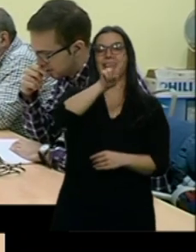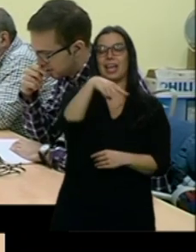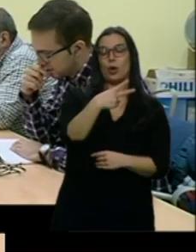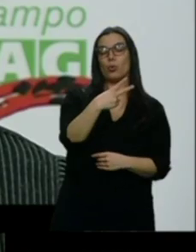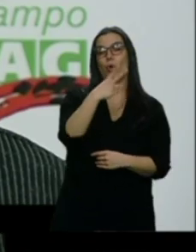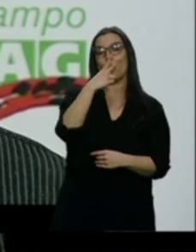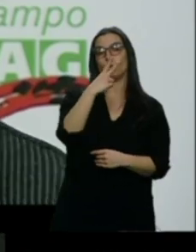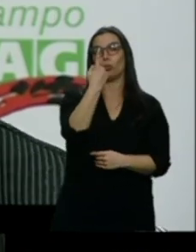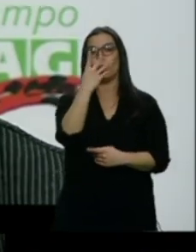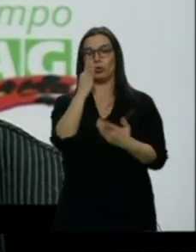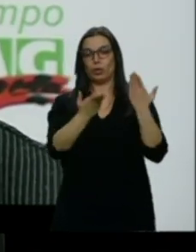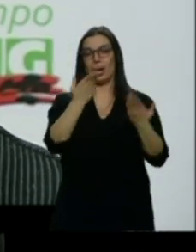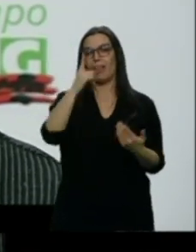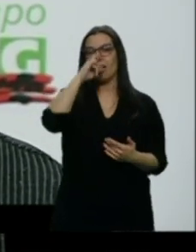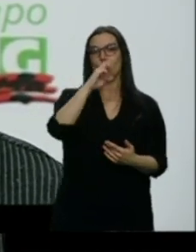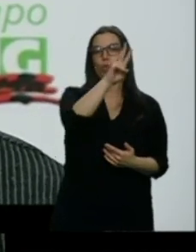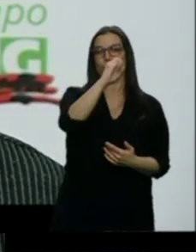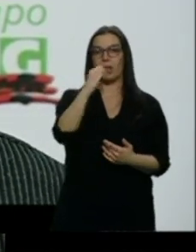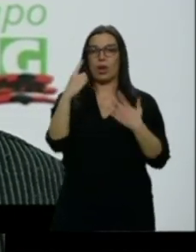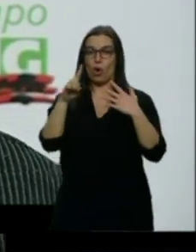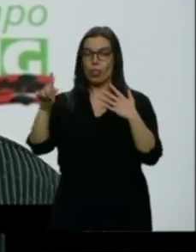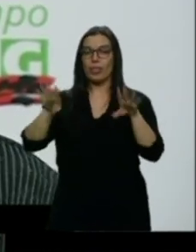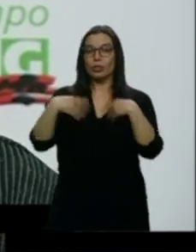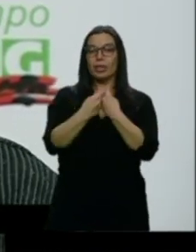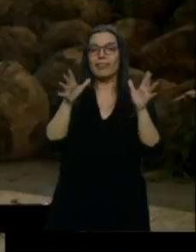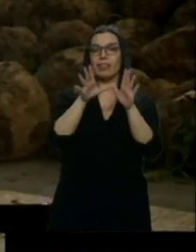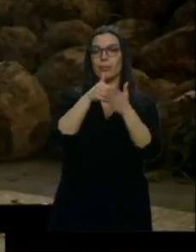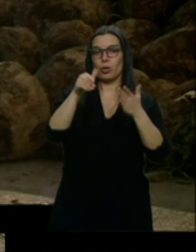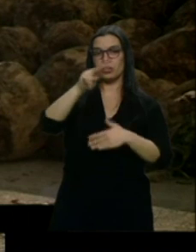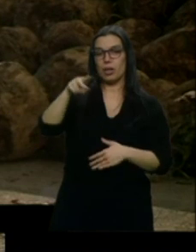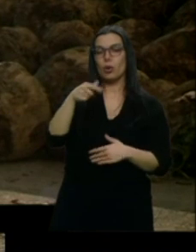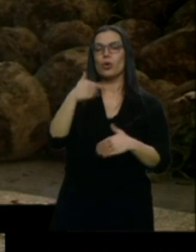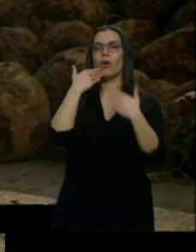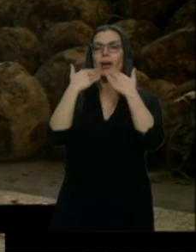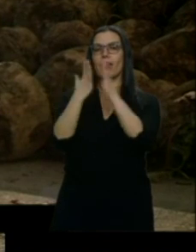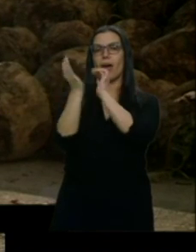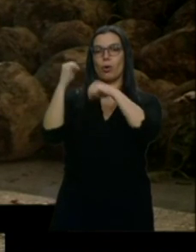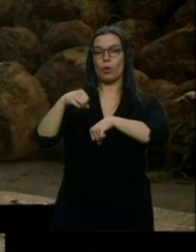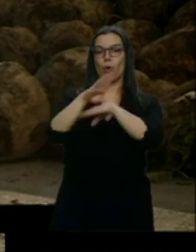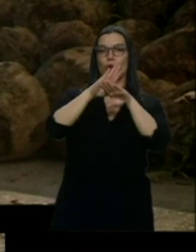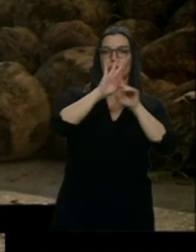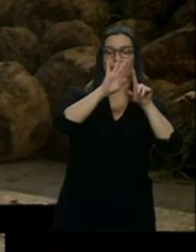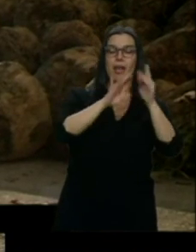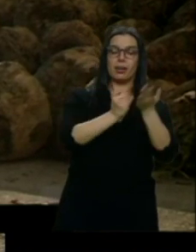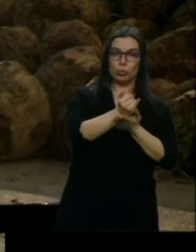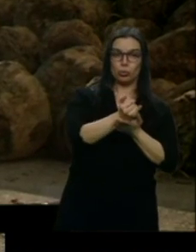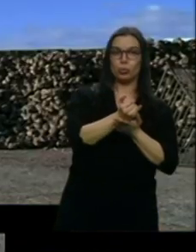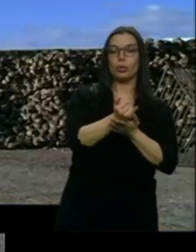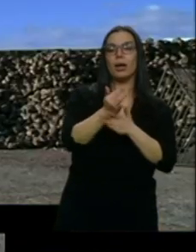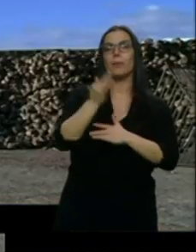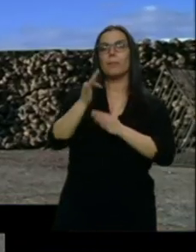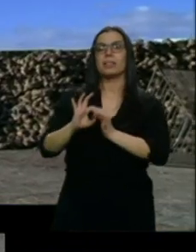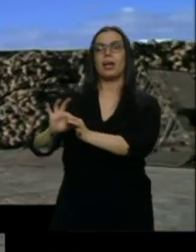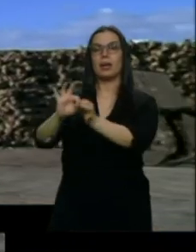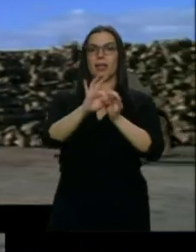2011. La cifra total asciende a 10 millones de euros. Todo ha sido gracias al acuerdo de la Consejería de Agricultura y la Alianza por la Unidad del